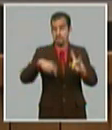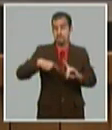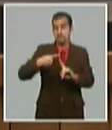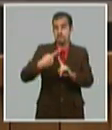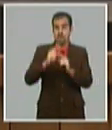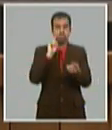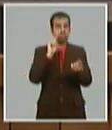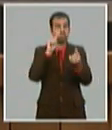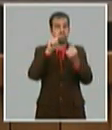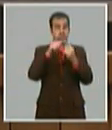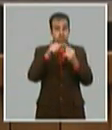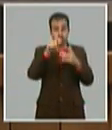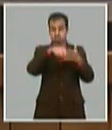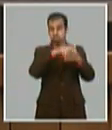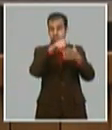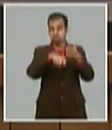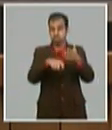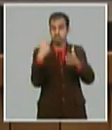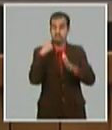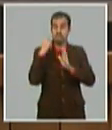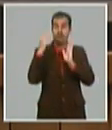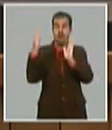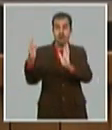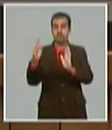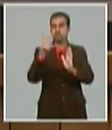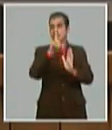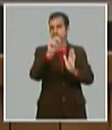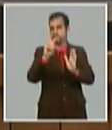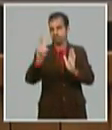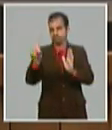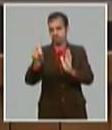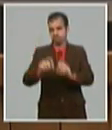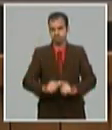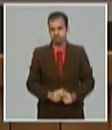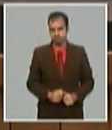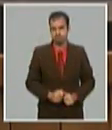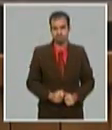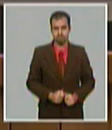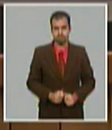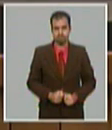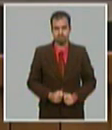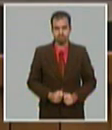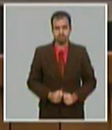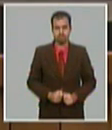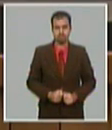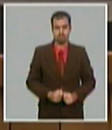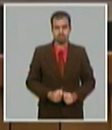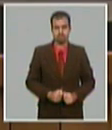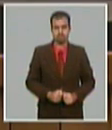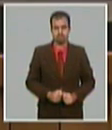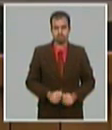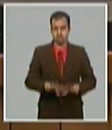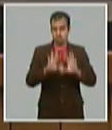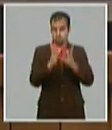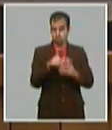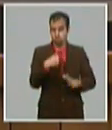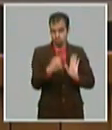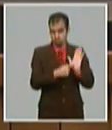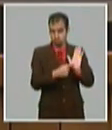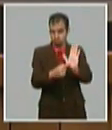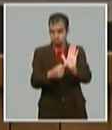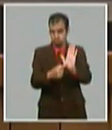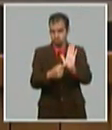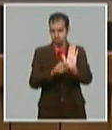metas a alcanzar en el año 2021. Los elementos que vamos a exponer fueron